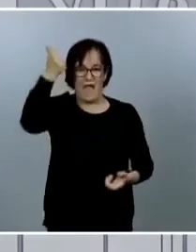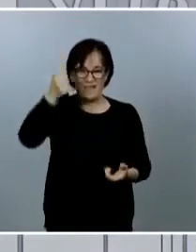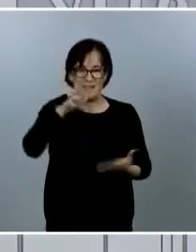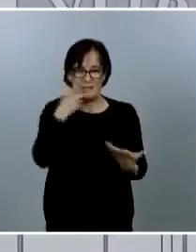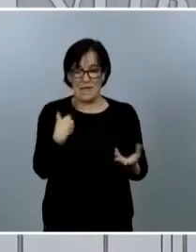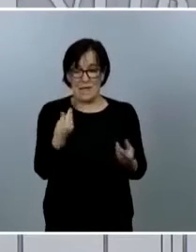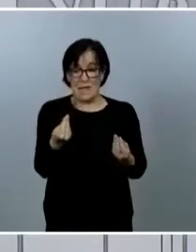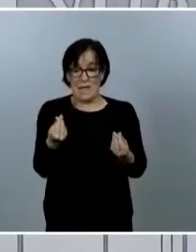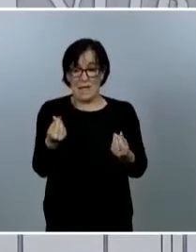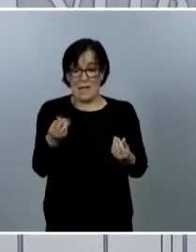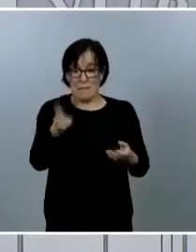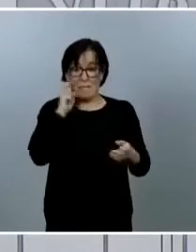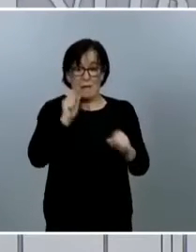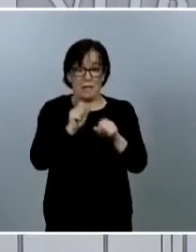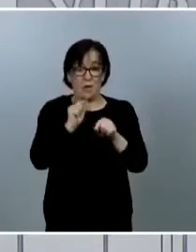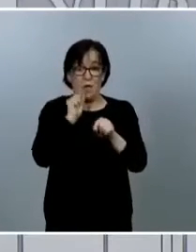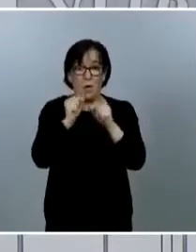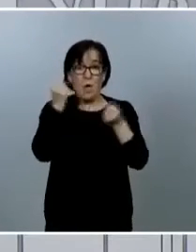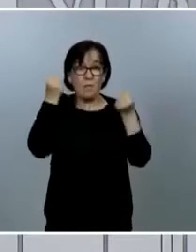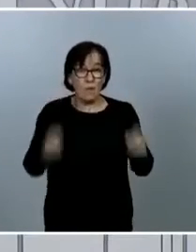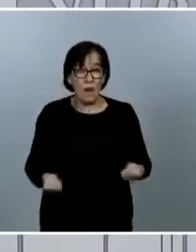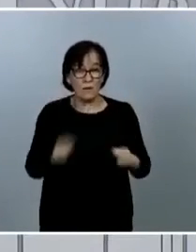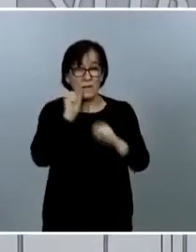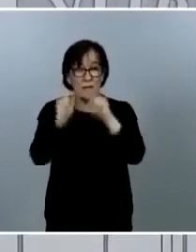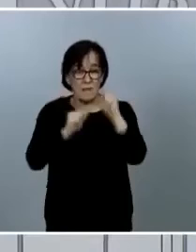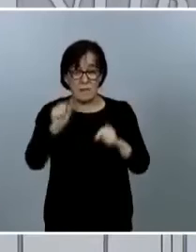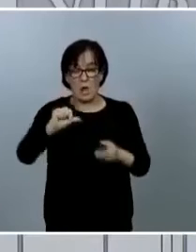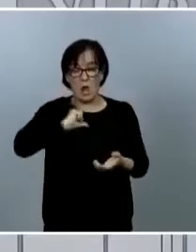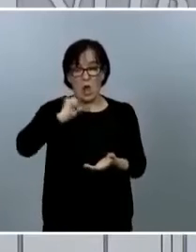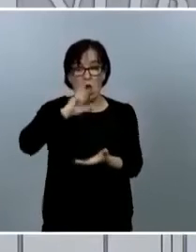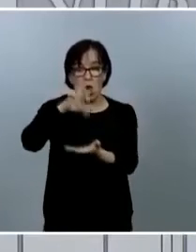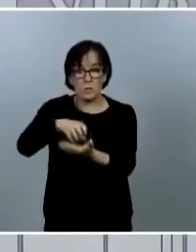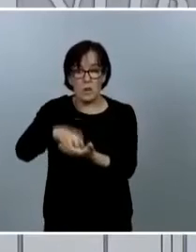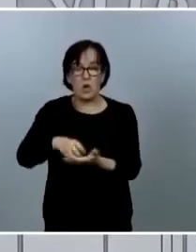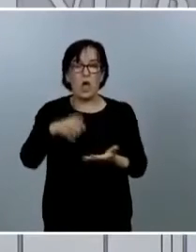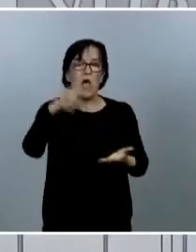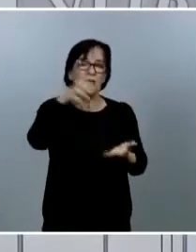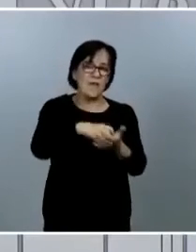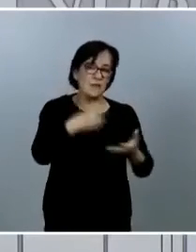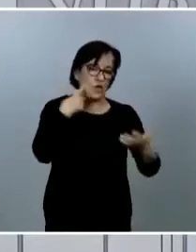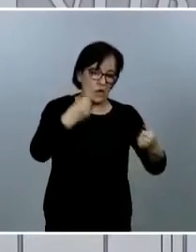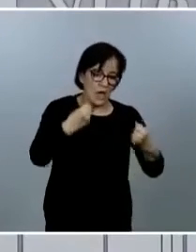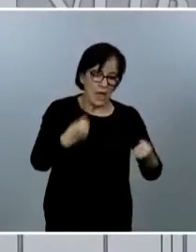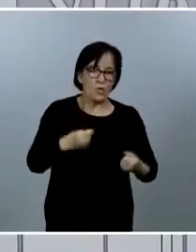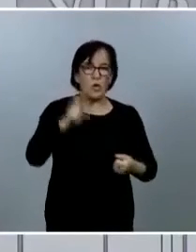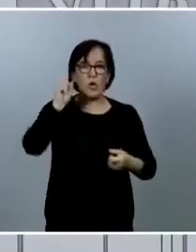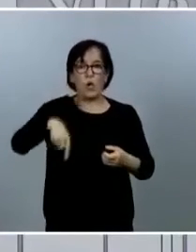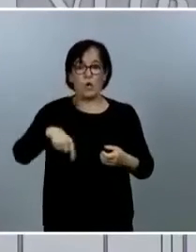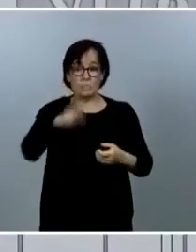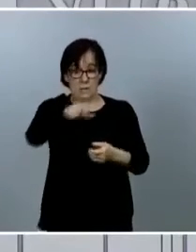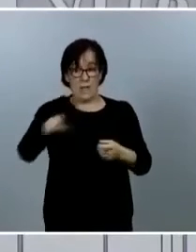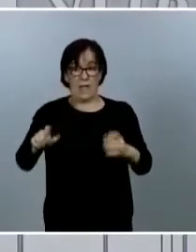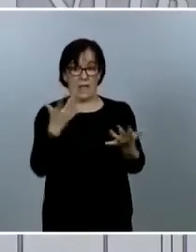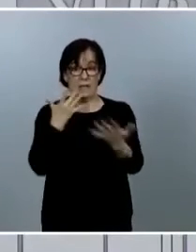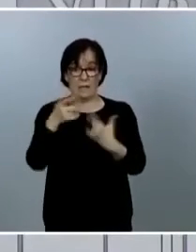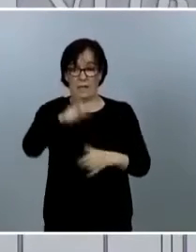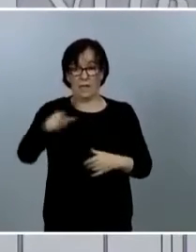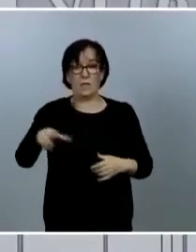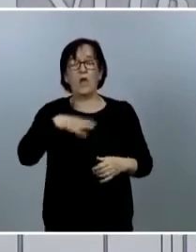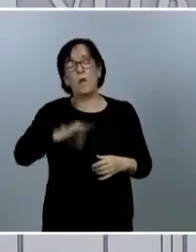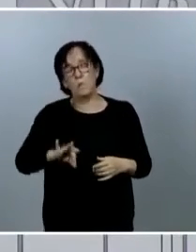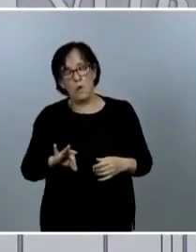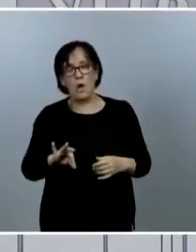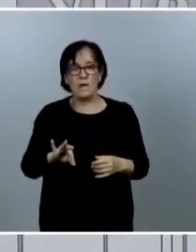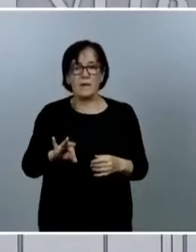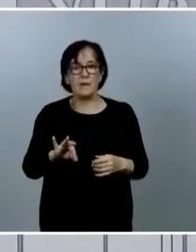virulencia del virus ahora mismo tanto en los hospitales como en los centros de salud como incluso entre la población sí que puede ser que